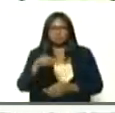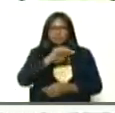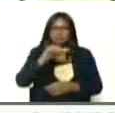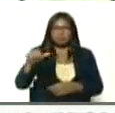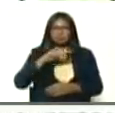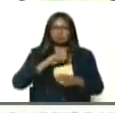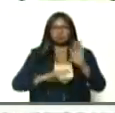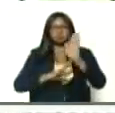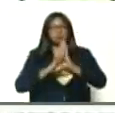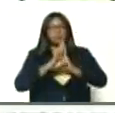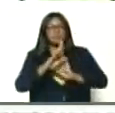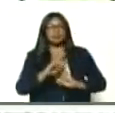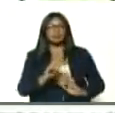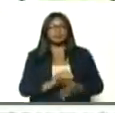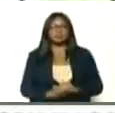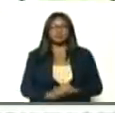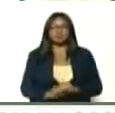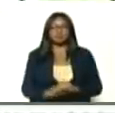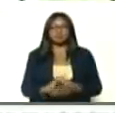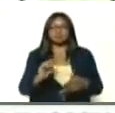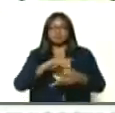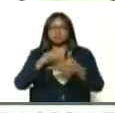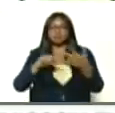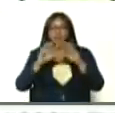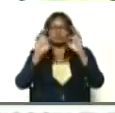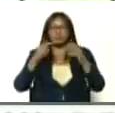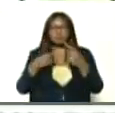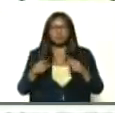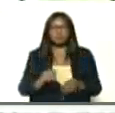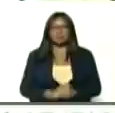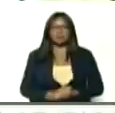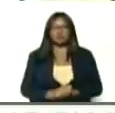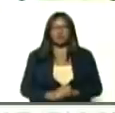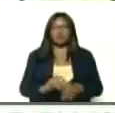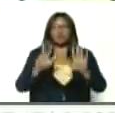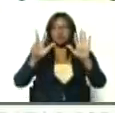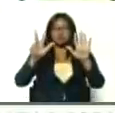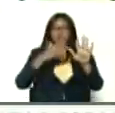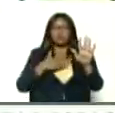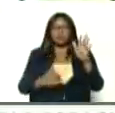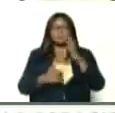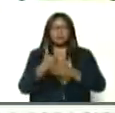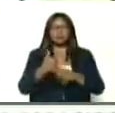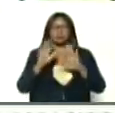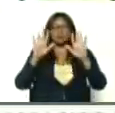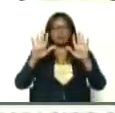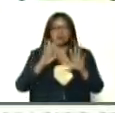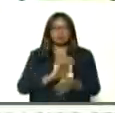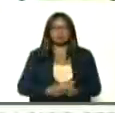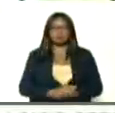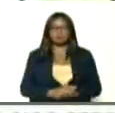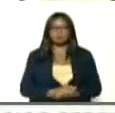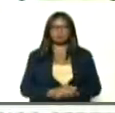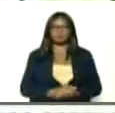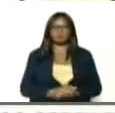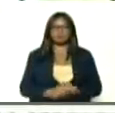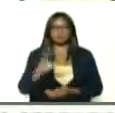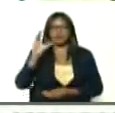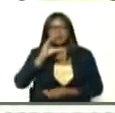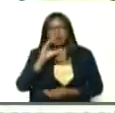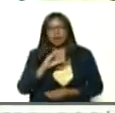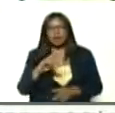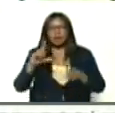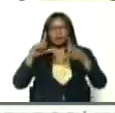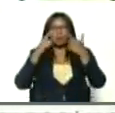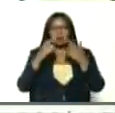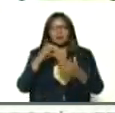tuvieron crecimiento, tres entidades, ocho de ellas, que hicieron, de diez puntos, Caracas, La Guaira,